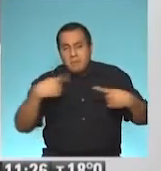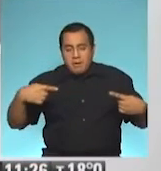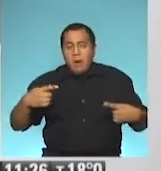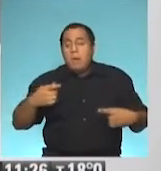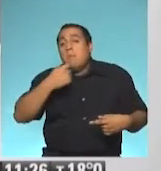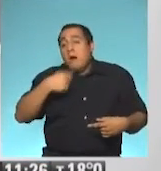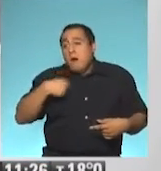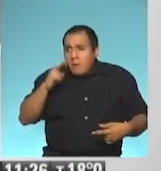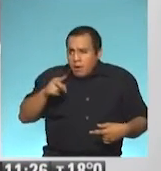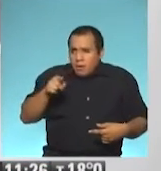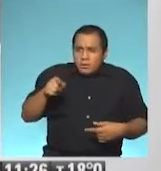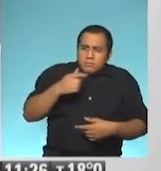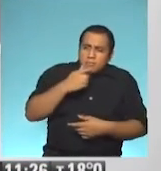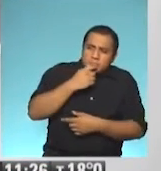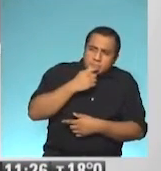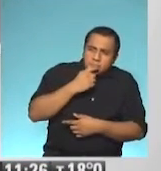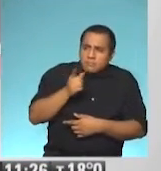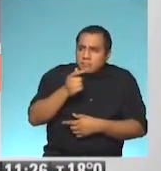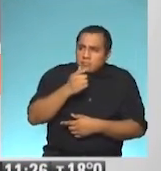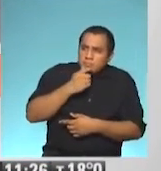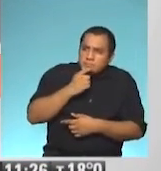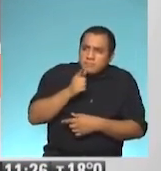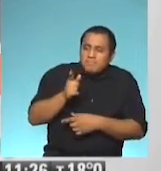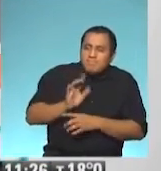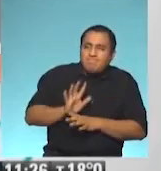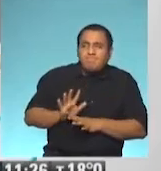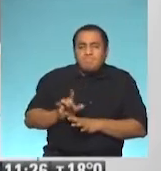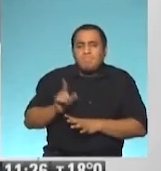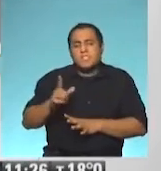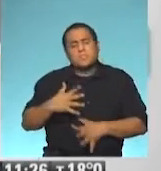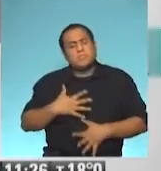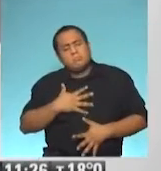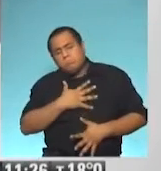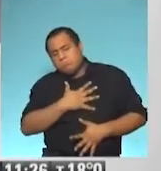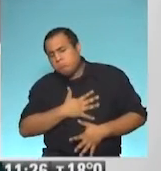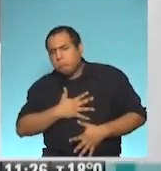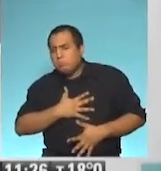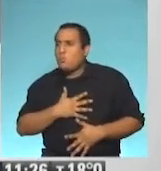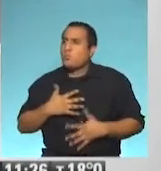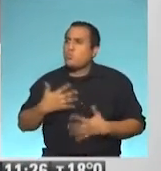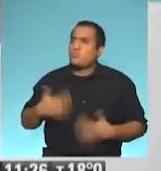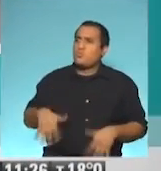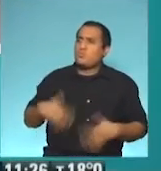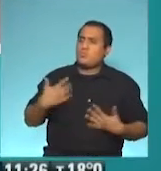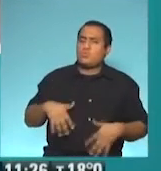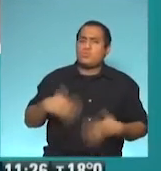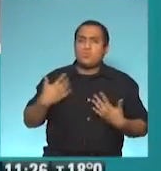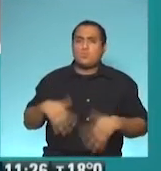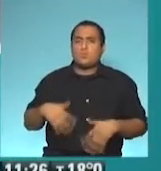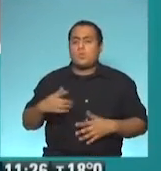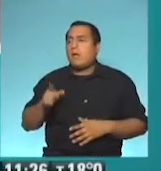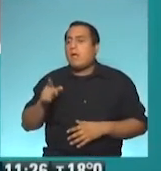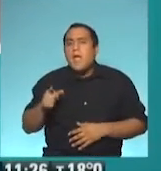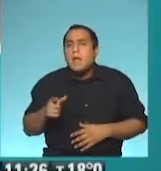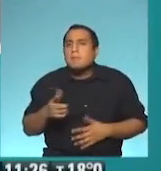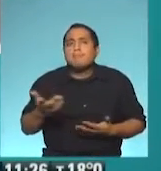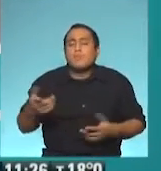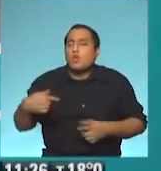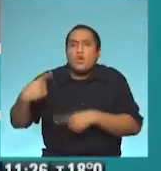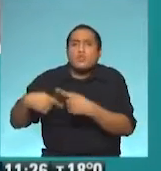el otro algo, digamos, ya que lo sobrepasa y que en algún punto lo inhabilita y que no le permite